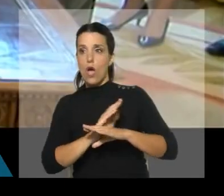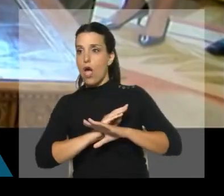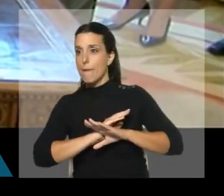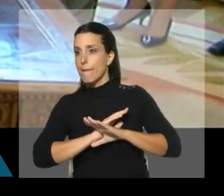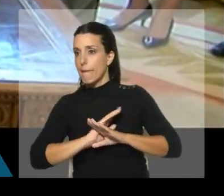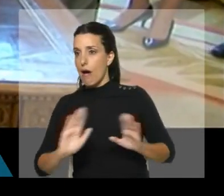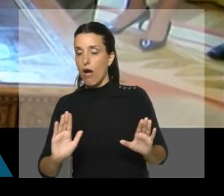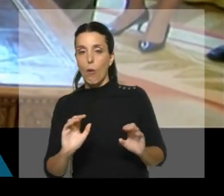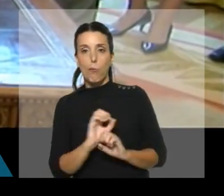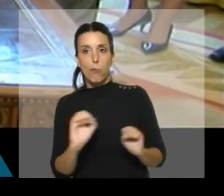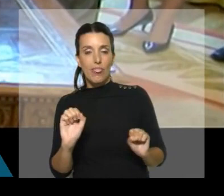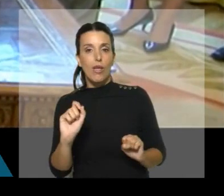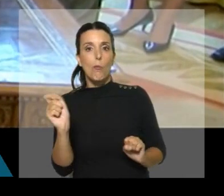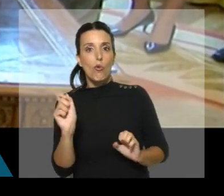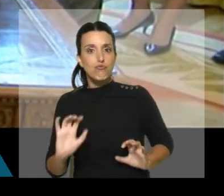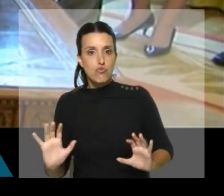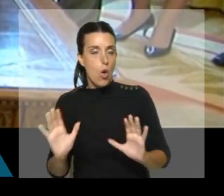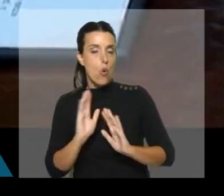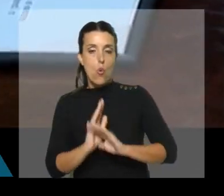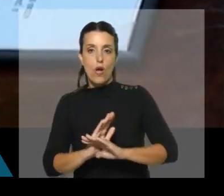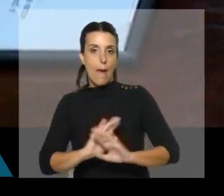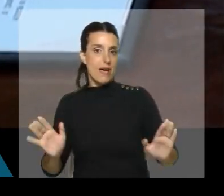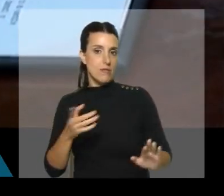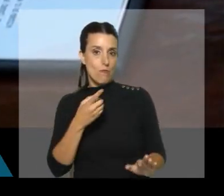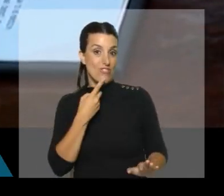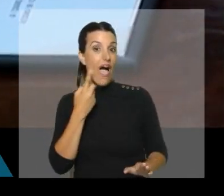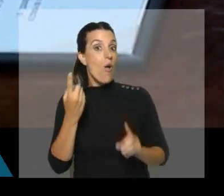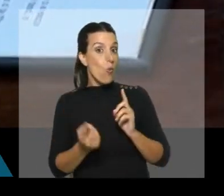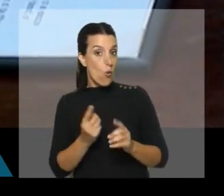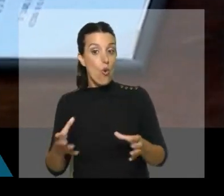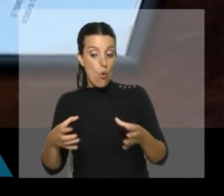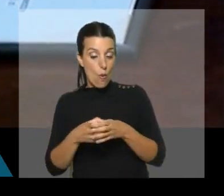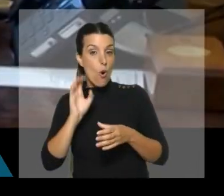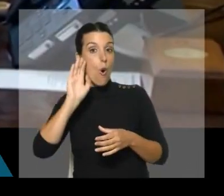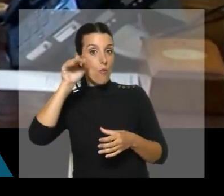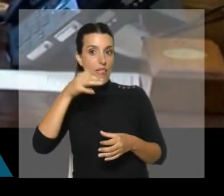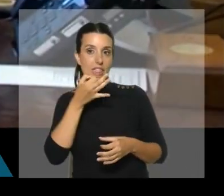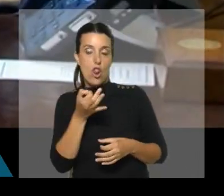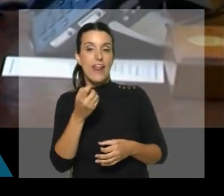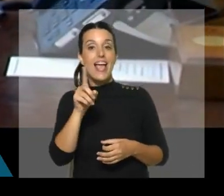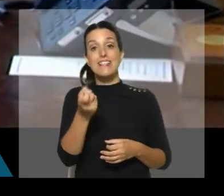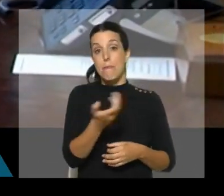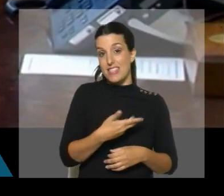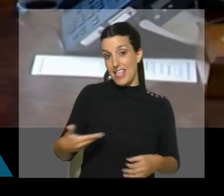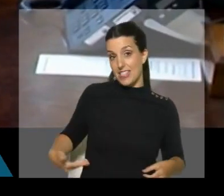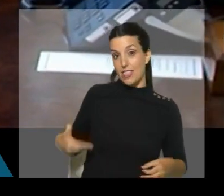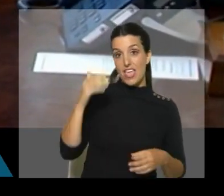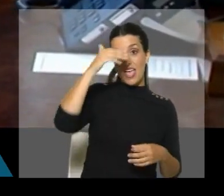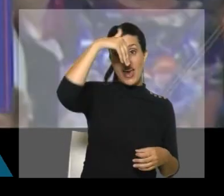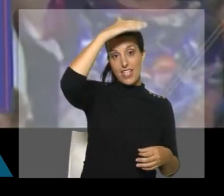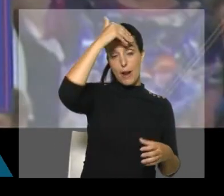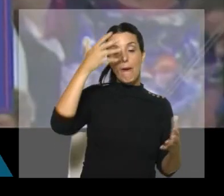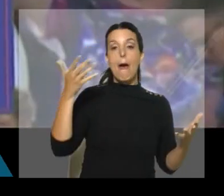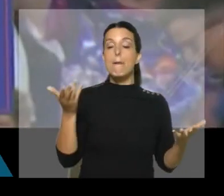cargo público, un cargo político público en Estados Unidos. El ex presidente Trump además está